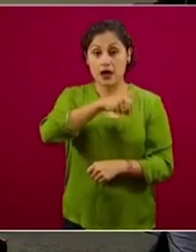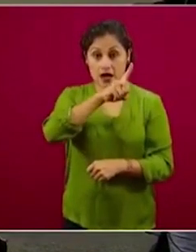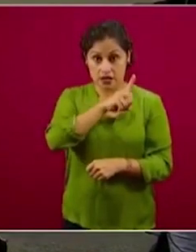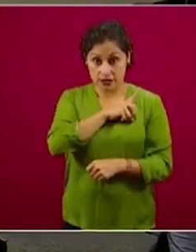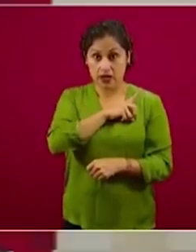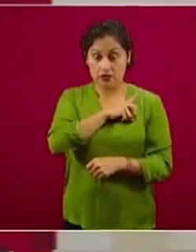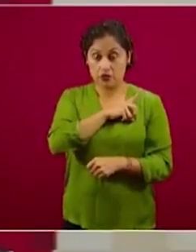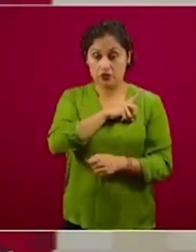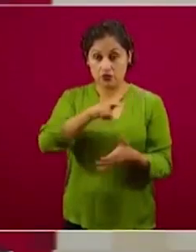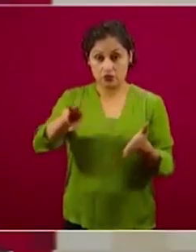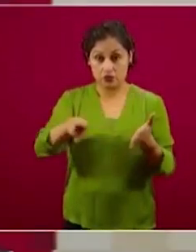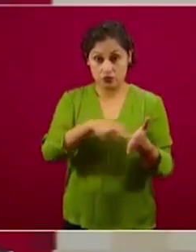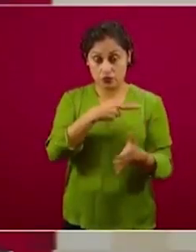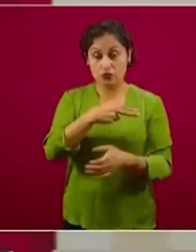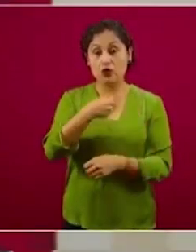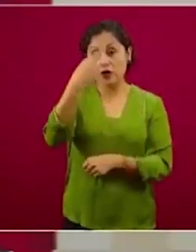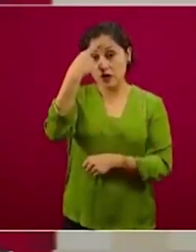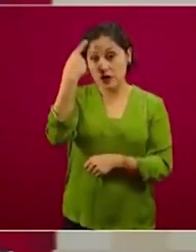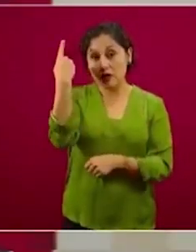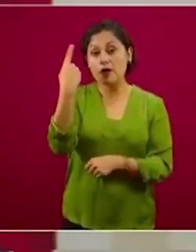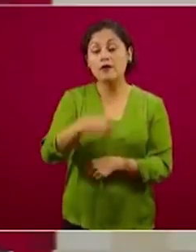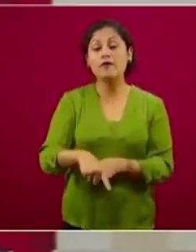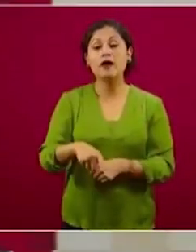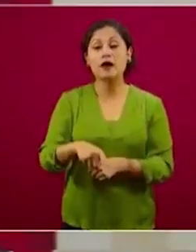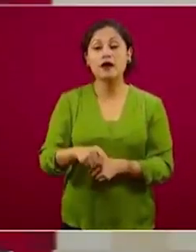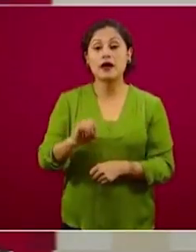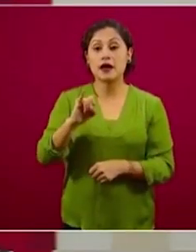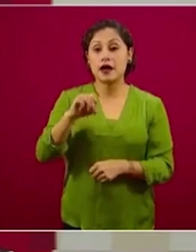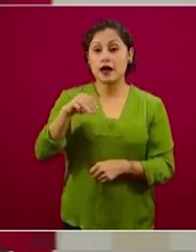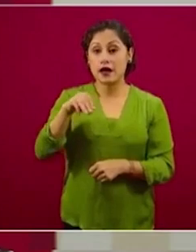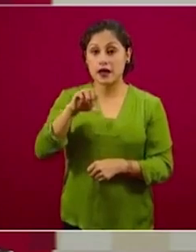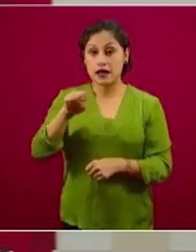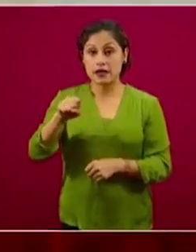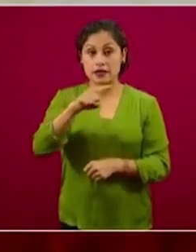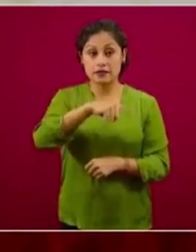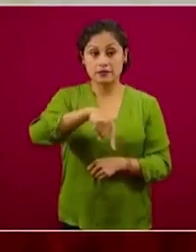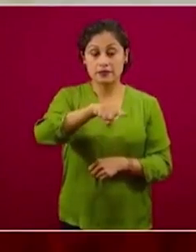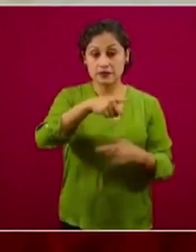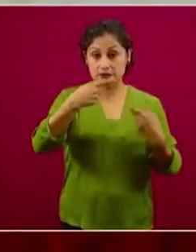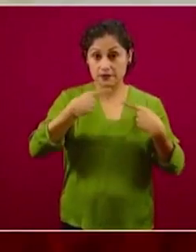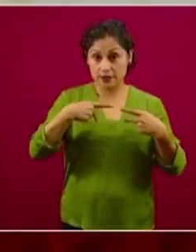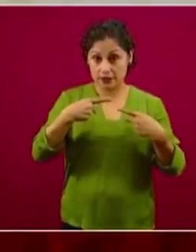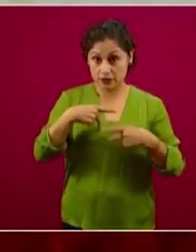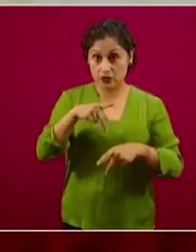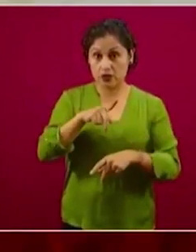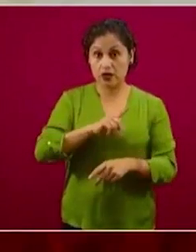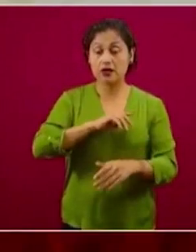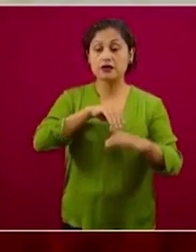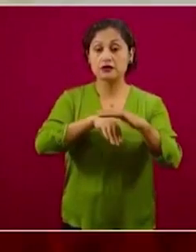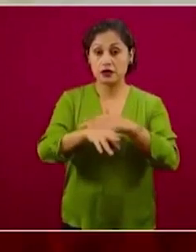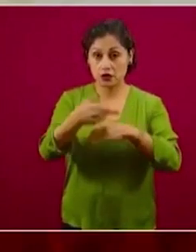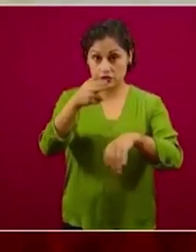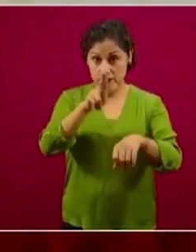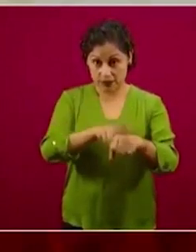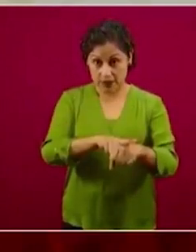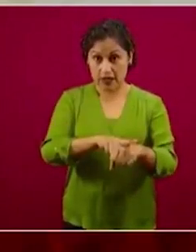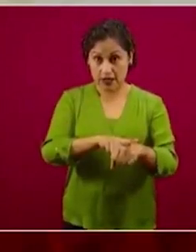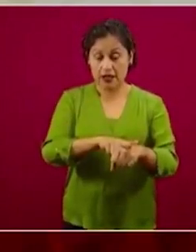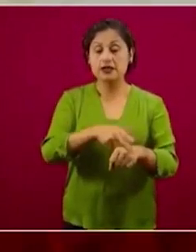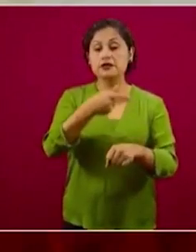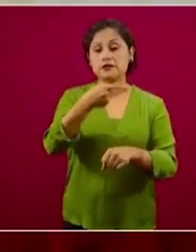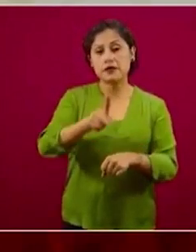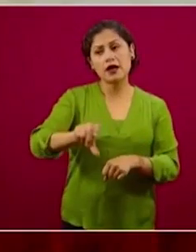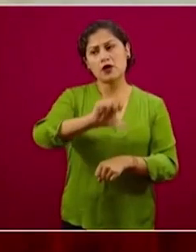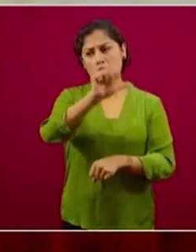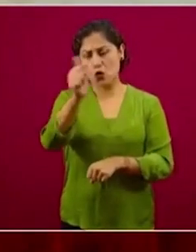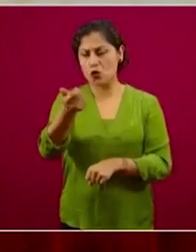pacientes, en principio del Instituto Mexicano del Seguro Social, pero pueden también acudir pacientes no derechohabientes